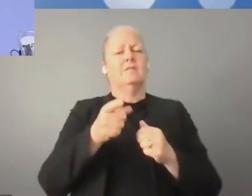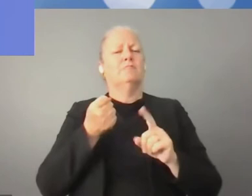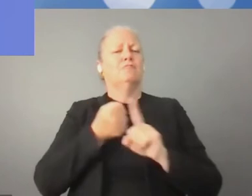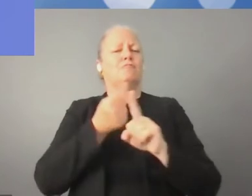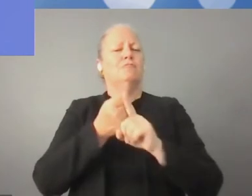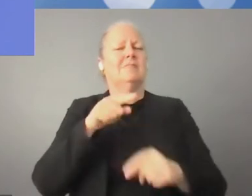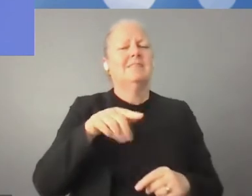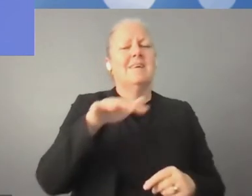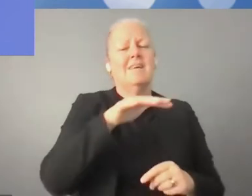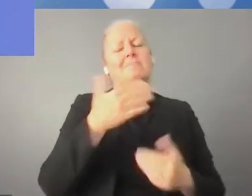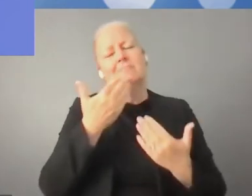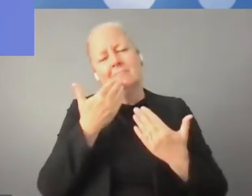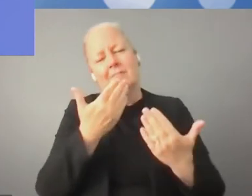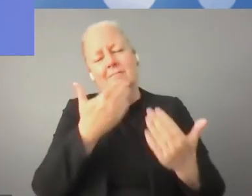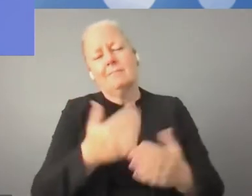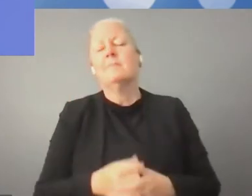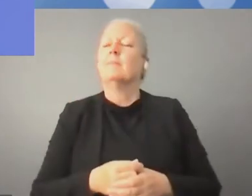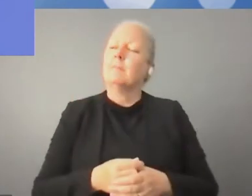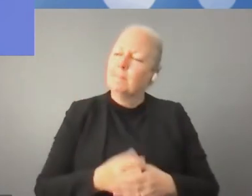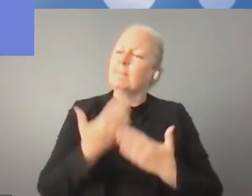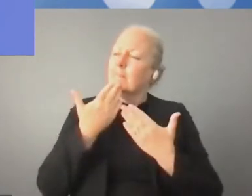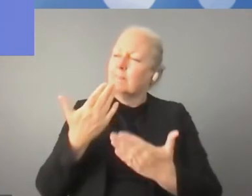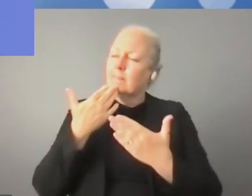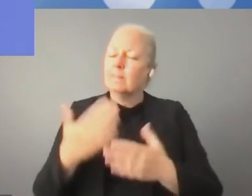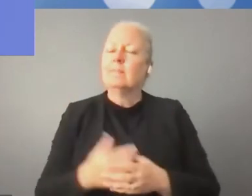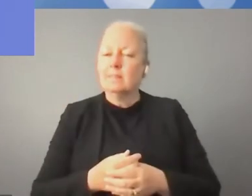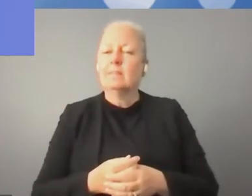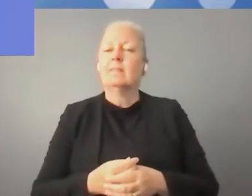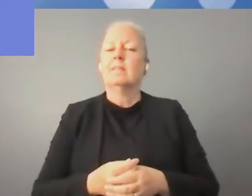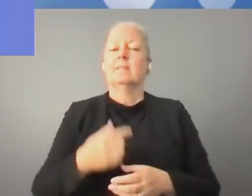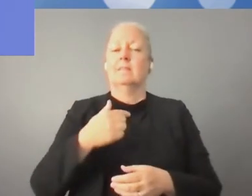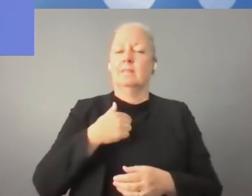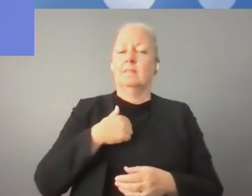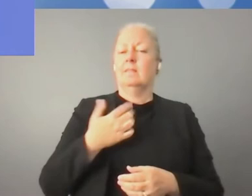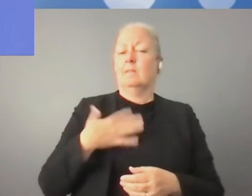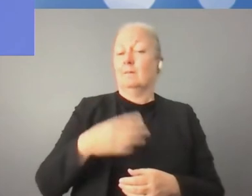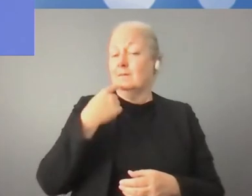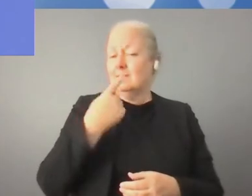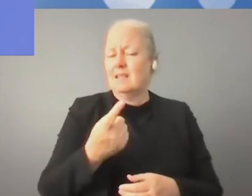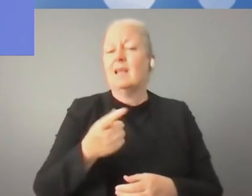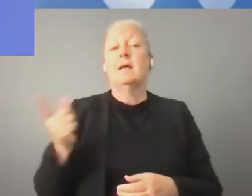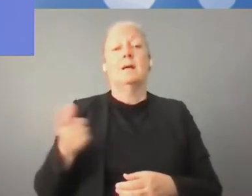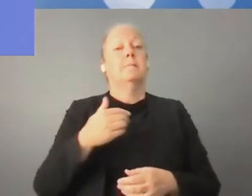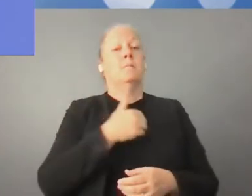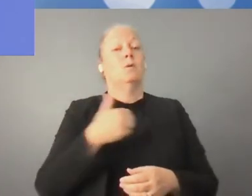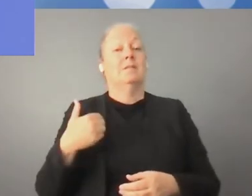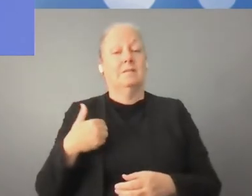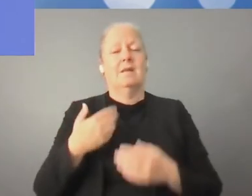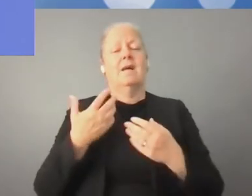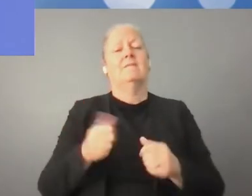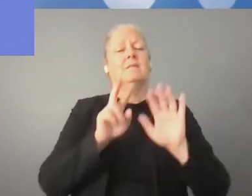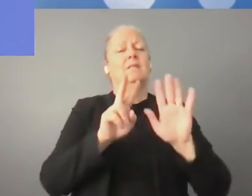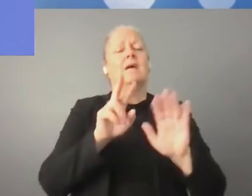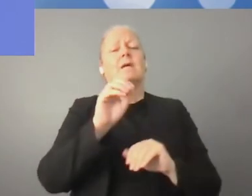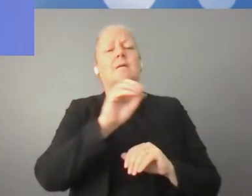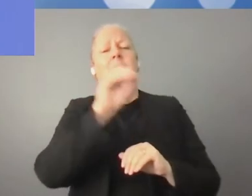importante es que actuemos de forma más dinámica para responder de forma dinámica al desarrollo dinámico de este sector, igualmente